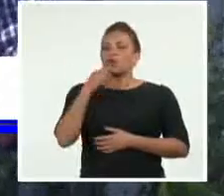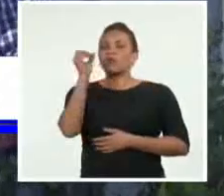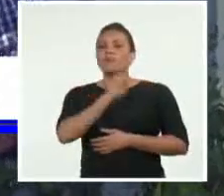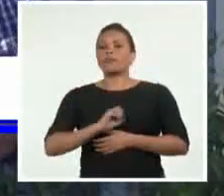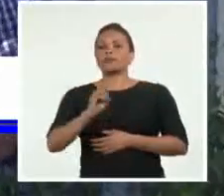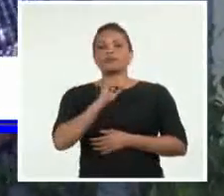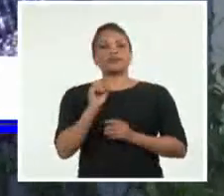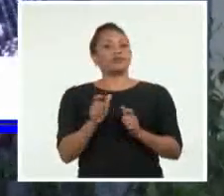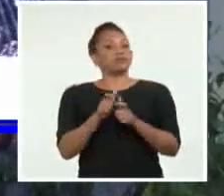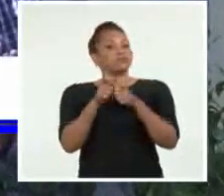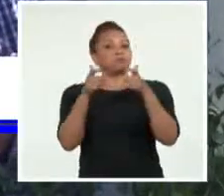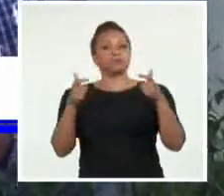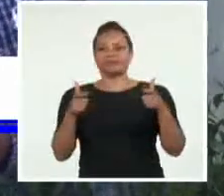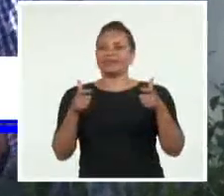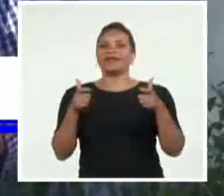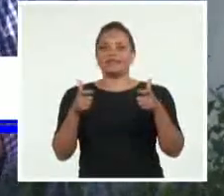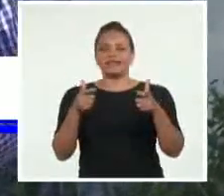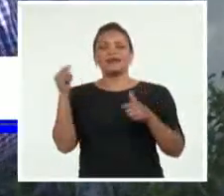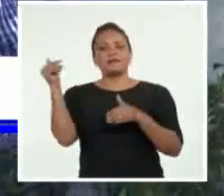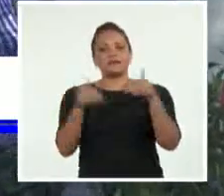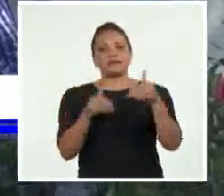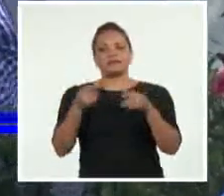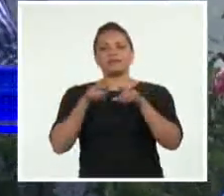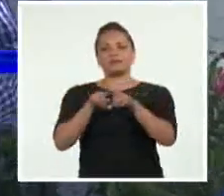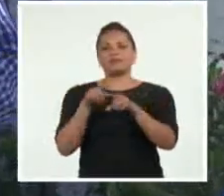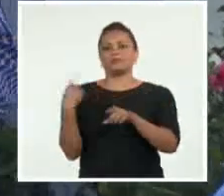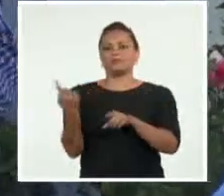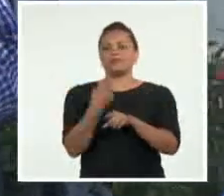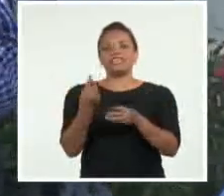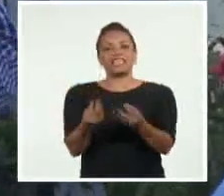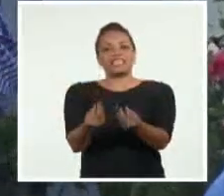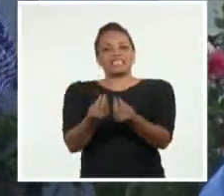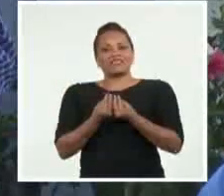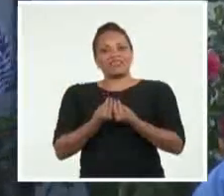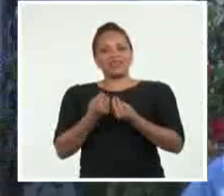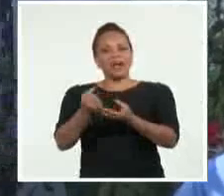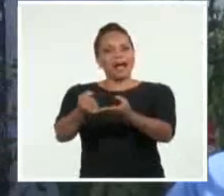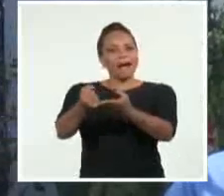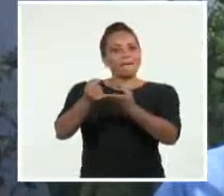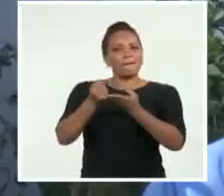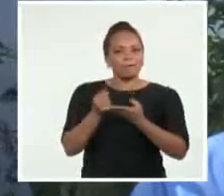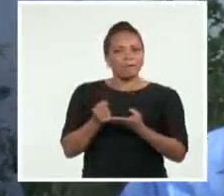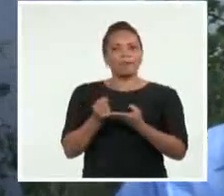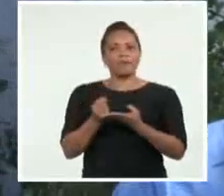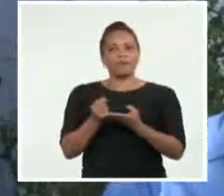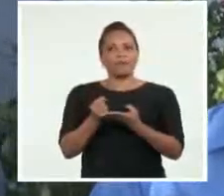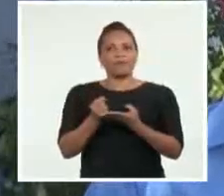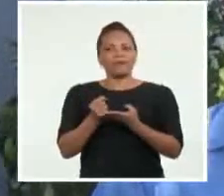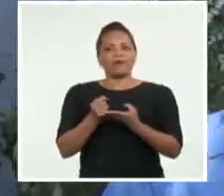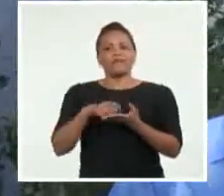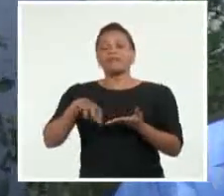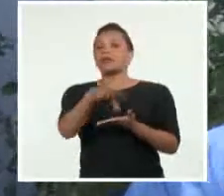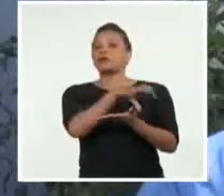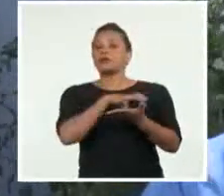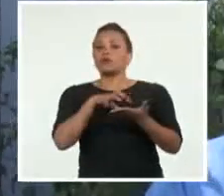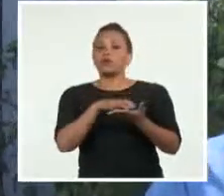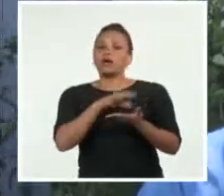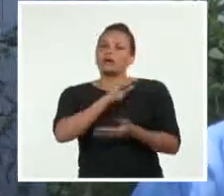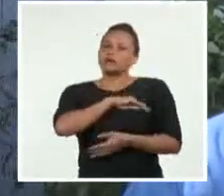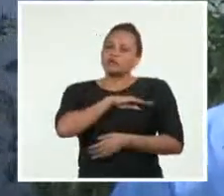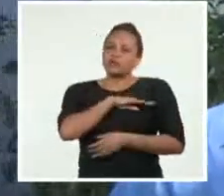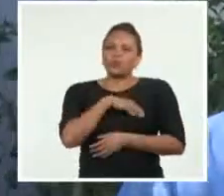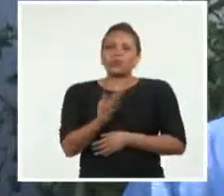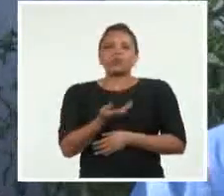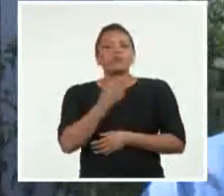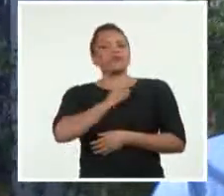tremenda poder estar con ustedes, porque recibir ese apoyo de un lugar que es humilde, de un